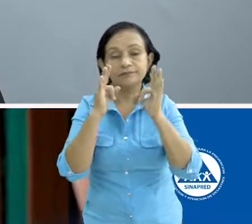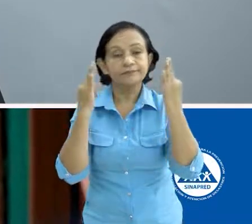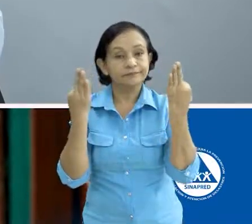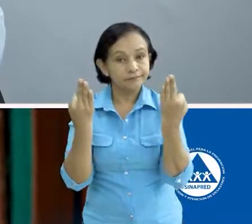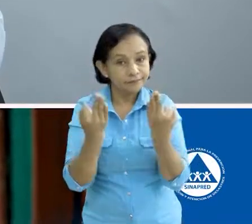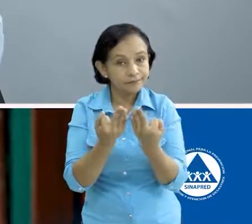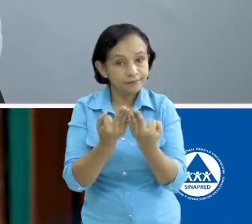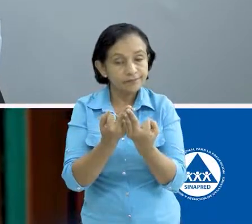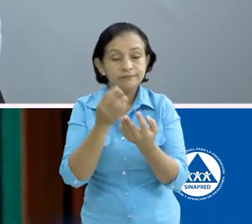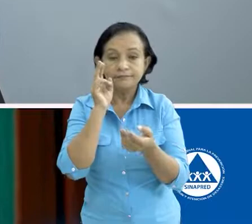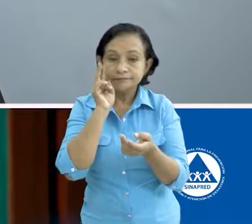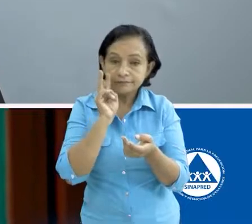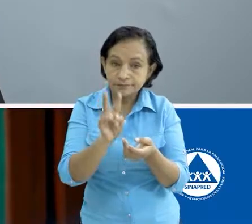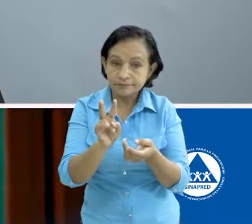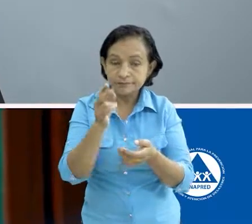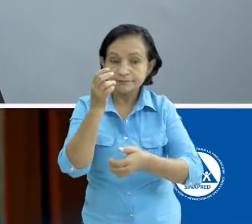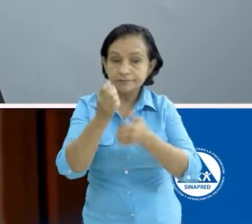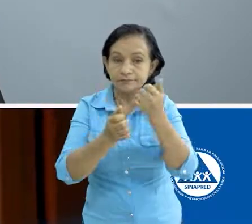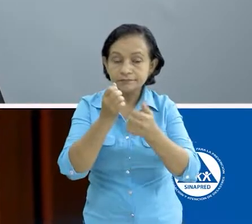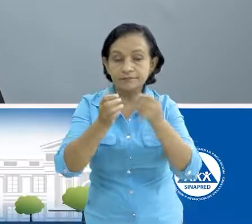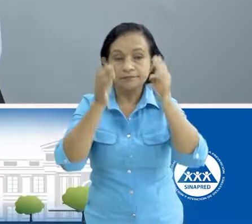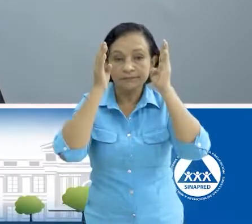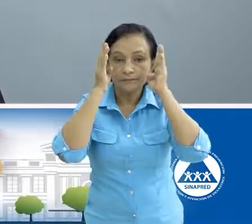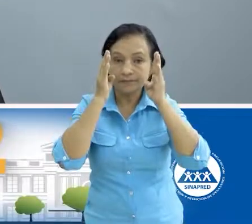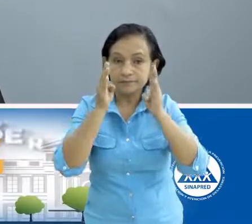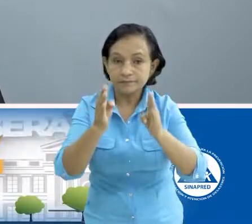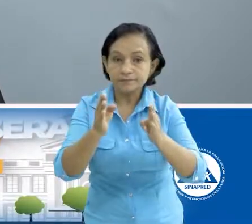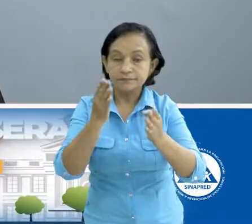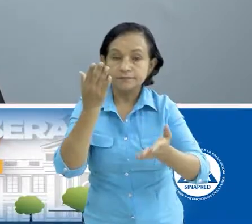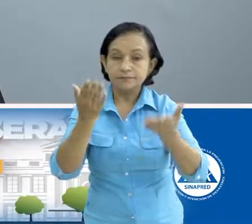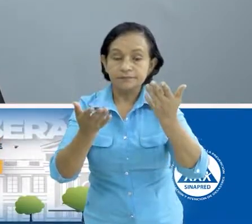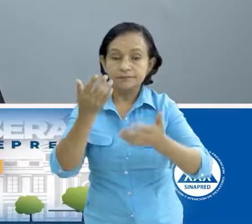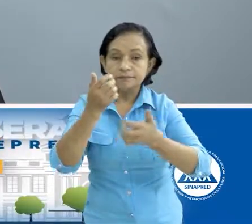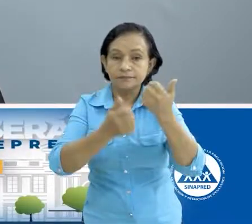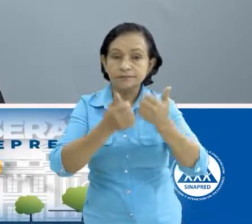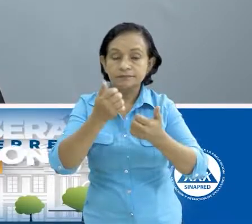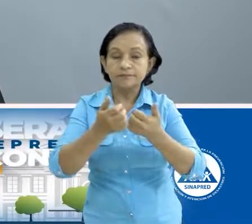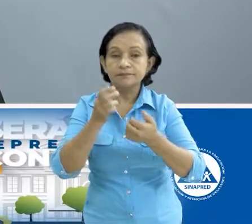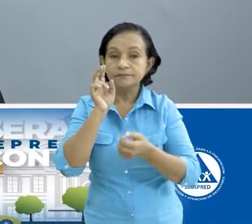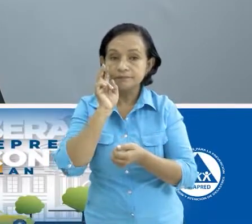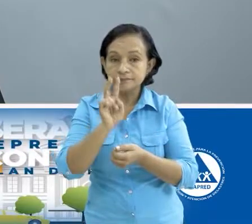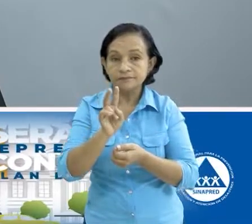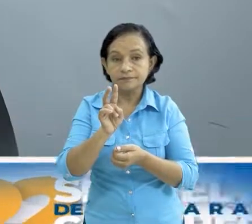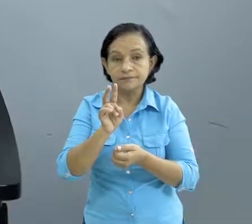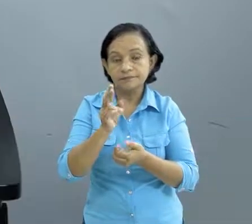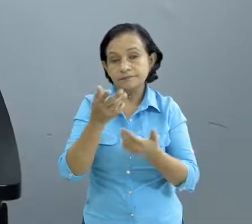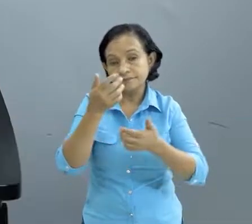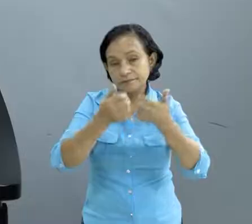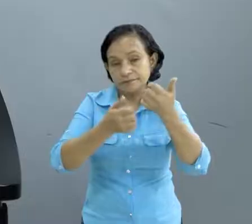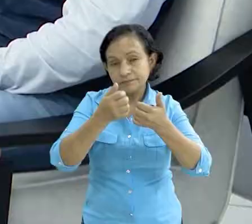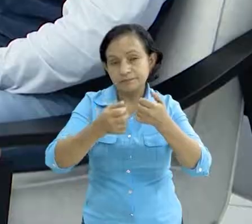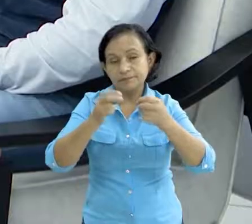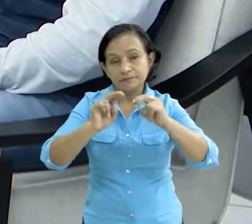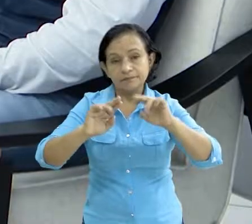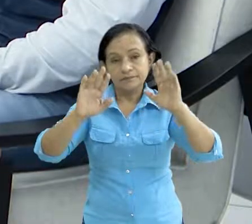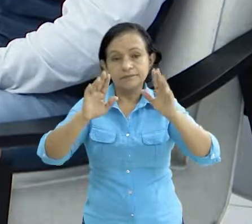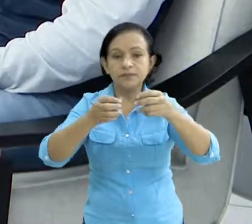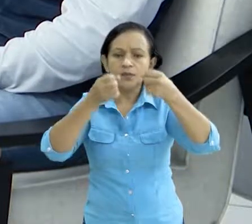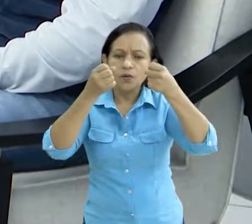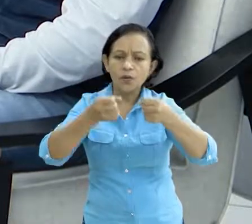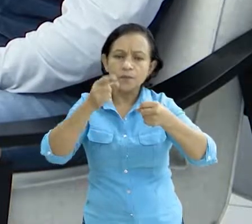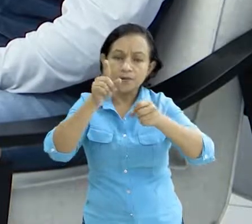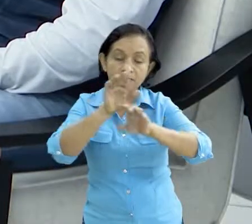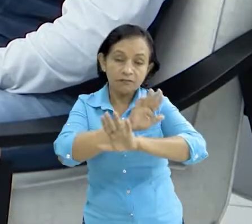ahí verificamos fenómenos, pero también atendemos dependiendo del proceso de verificación del impacto del fenómeno. Gabriel, para ir